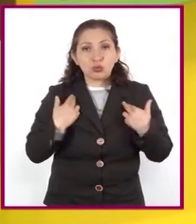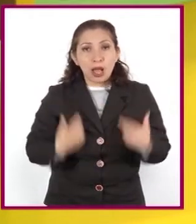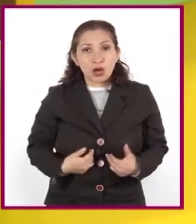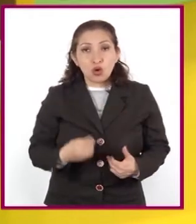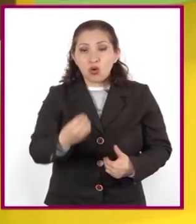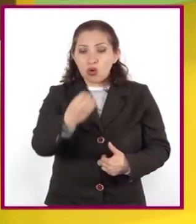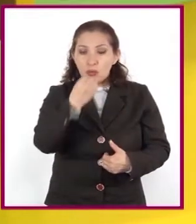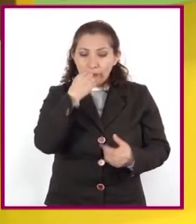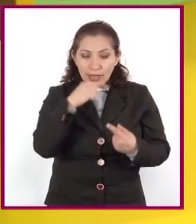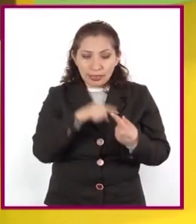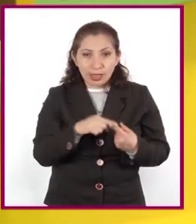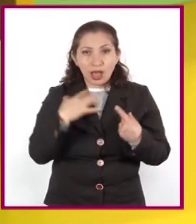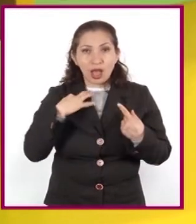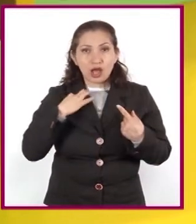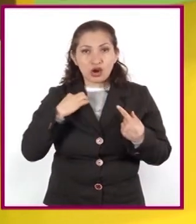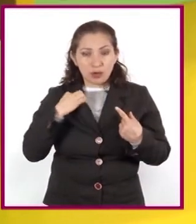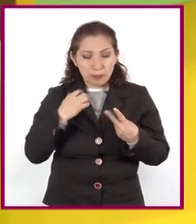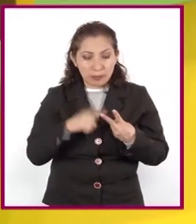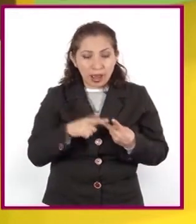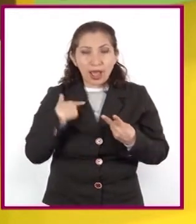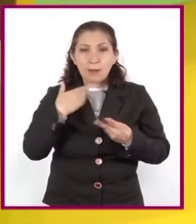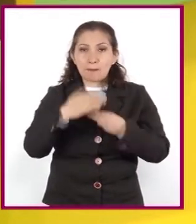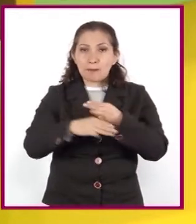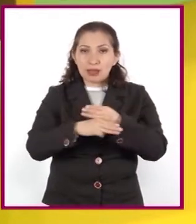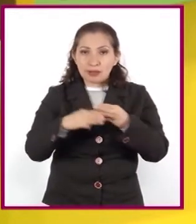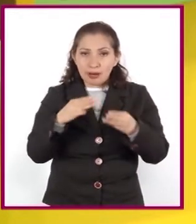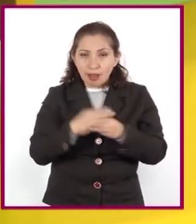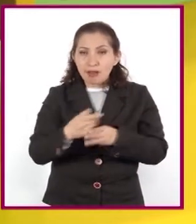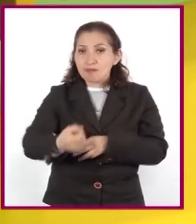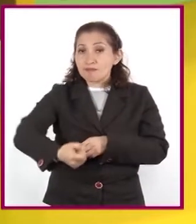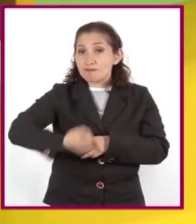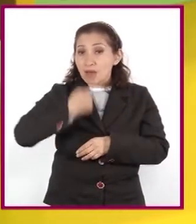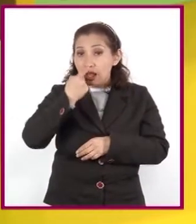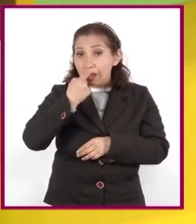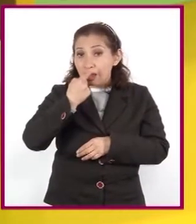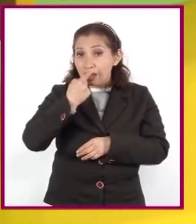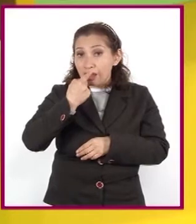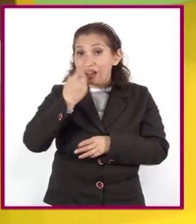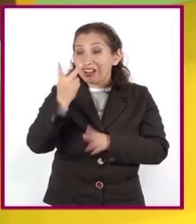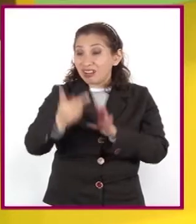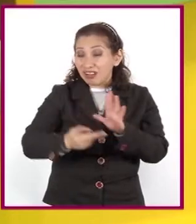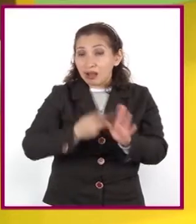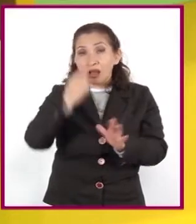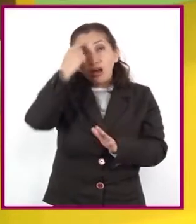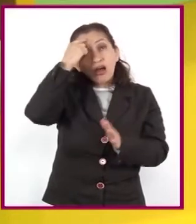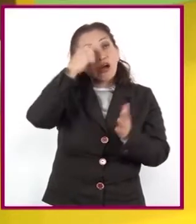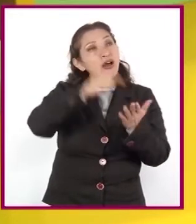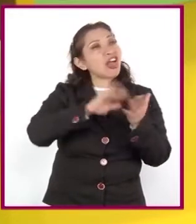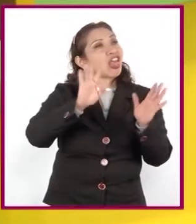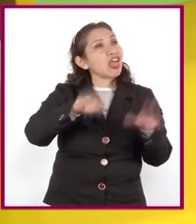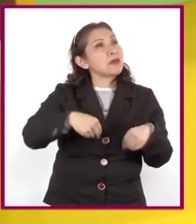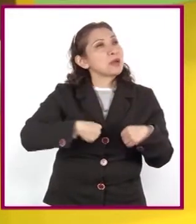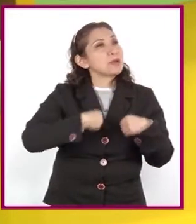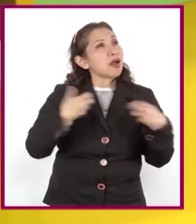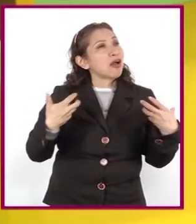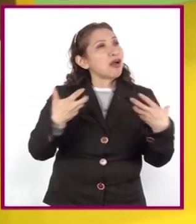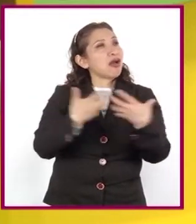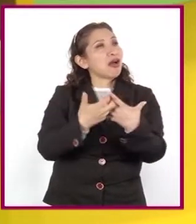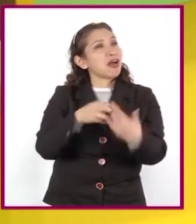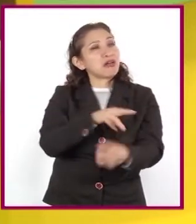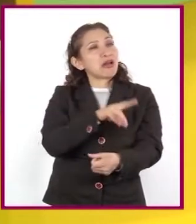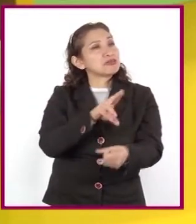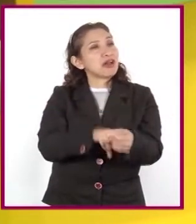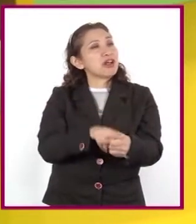como alimentos, ropa, herramientas y medicamentos. Muchas veces pensamos que vivir en armonía con la